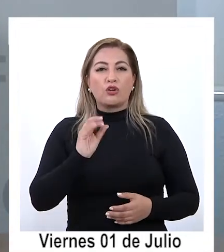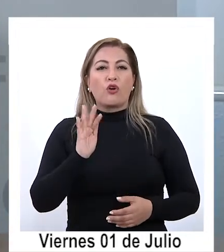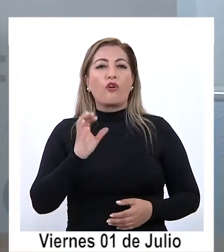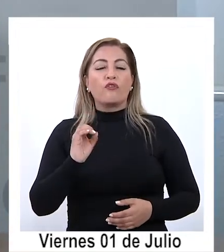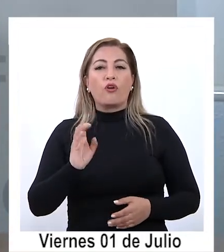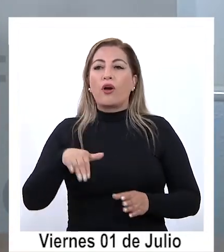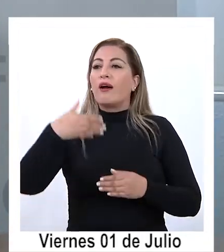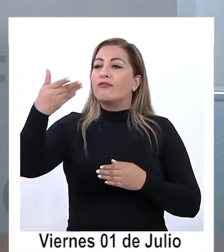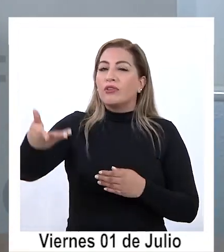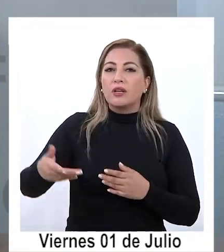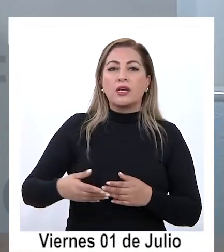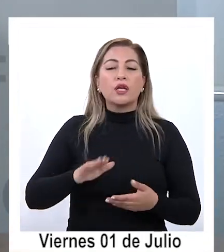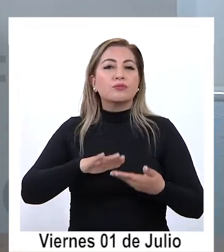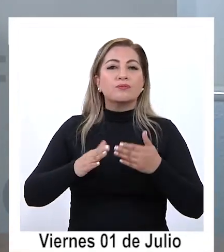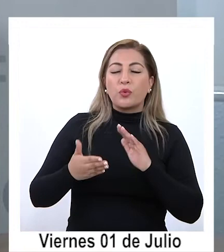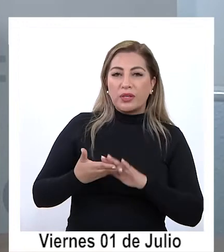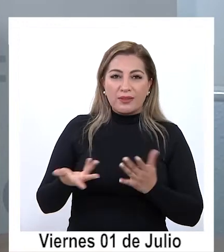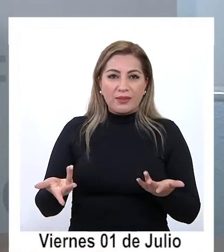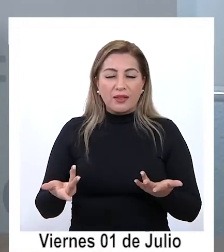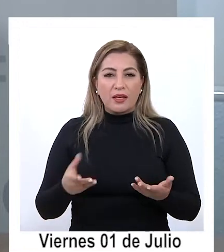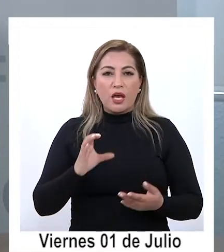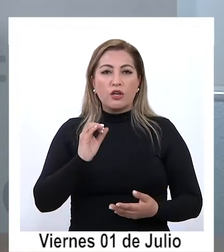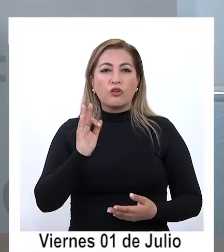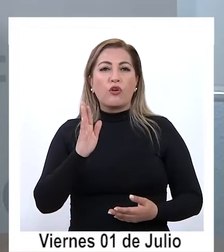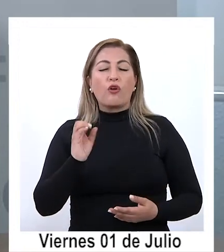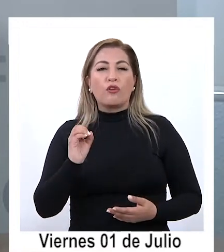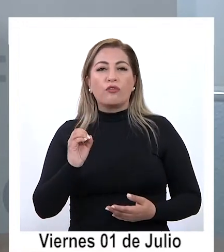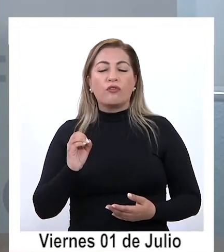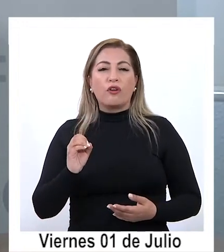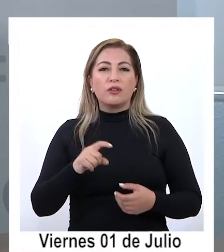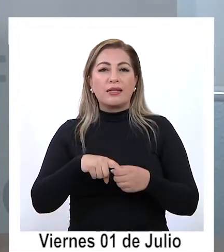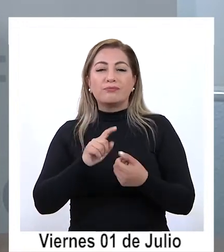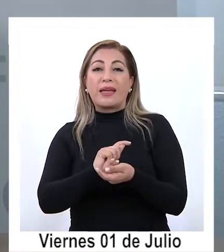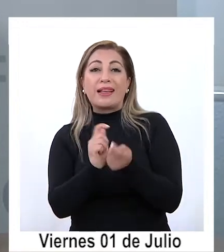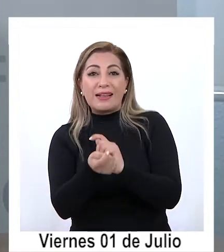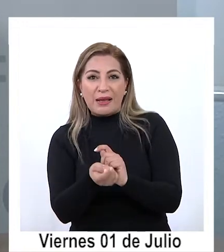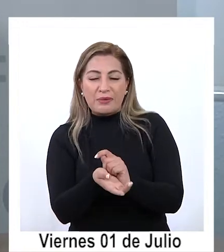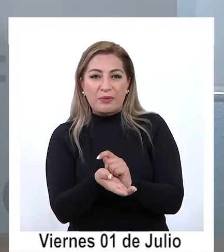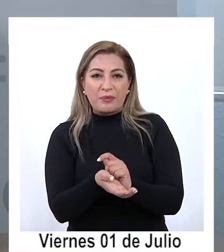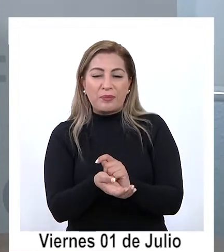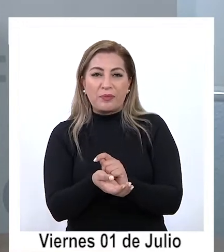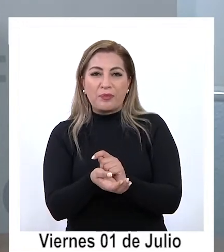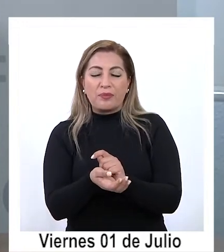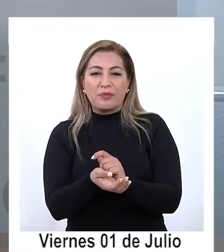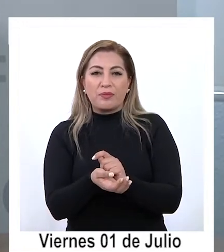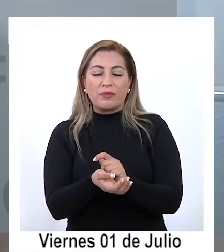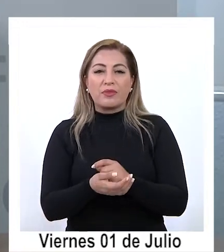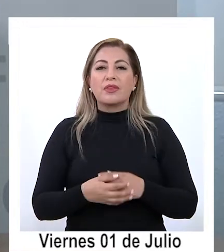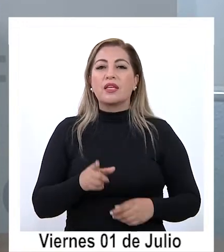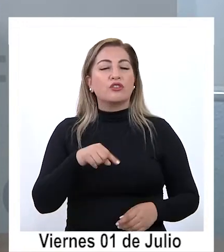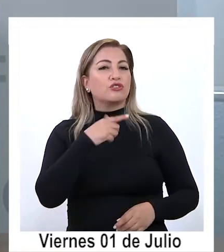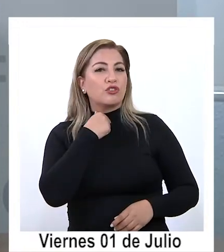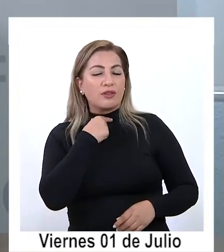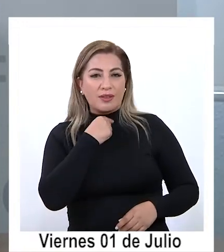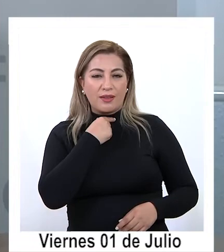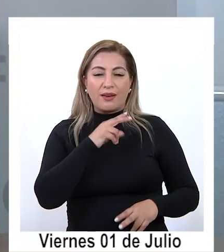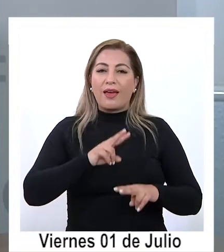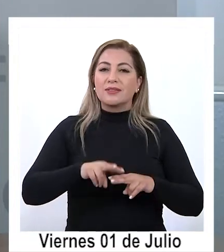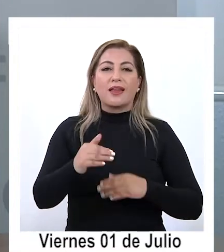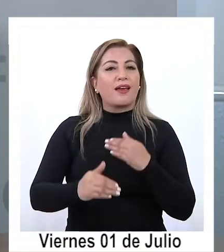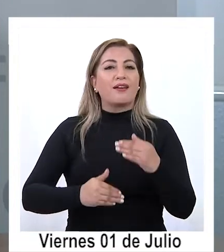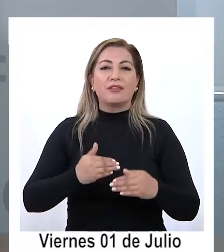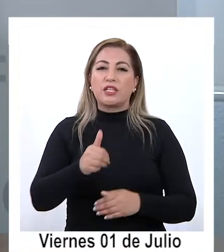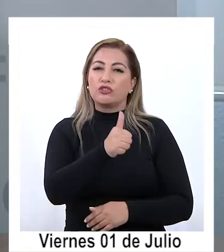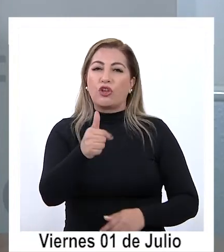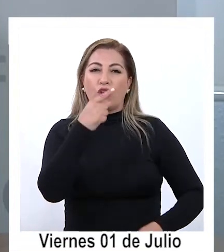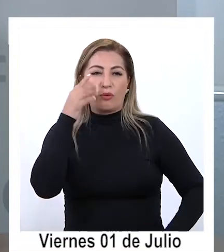de terreno a esta Corfo comunitaria a esta Corfo más descentralizada que nos han indicado y que queremos nosotros llevar adelante